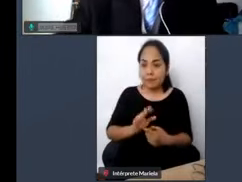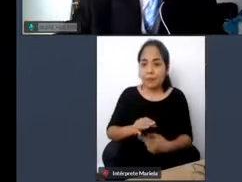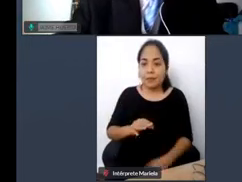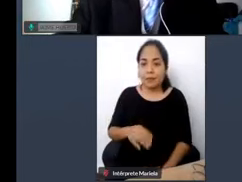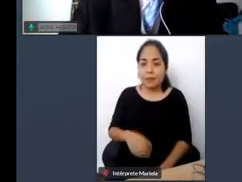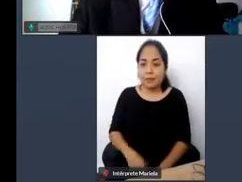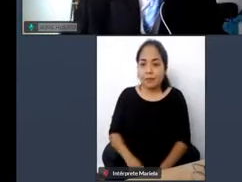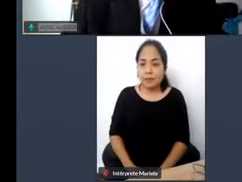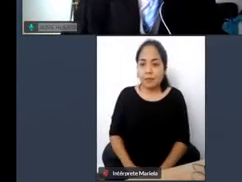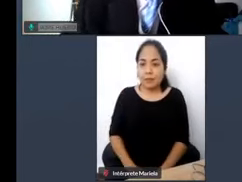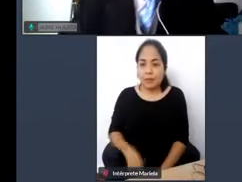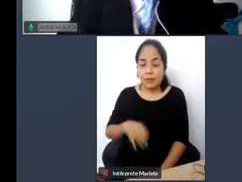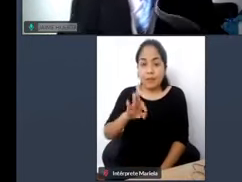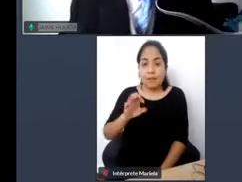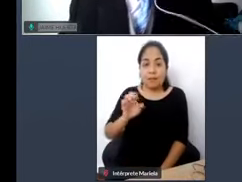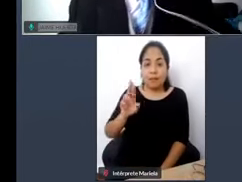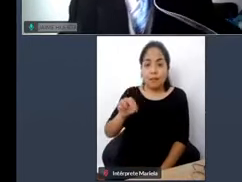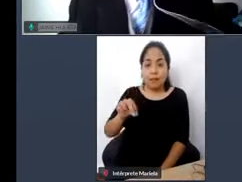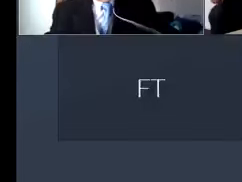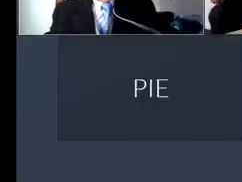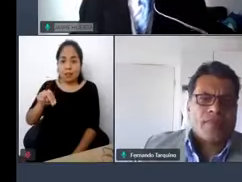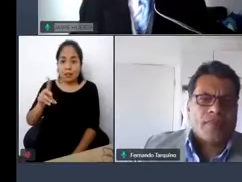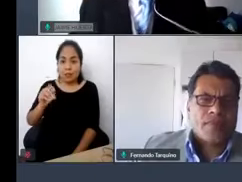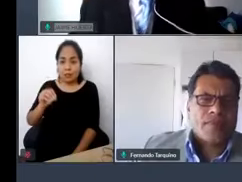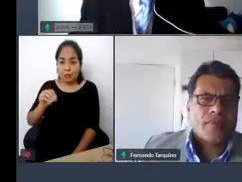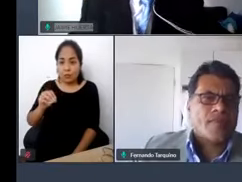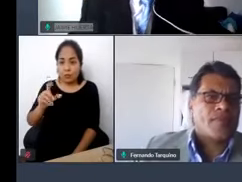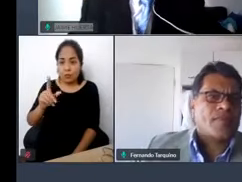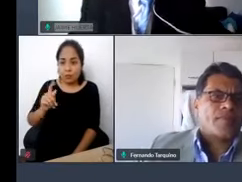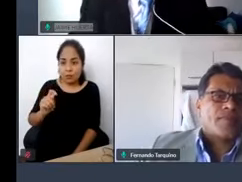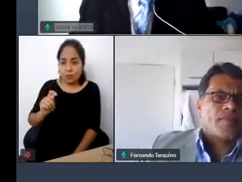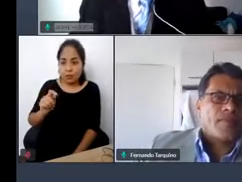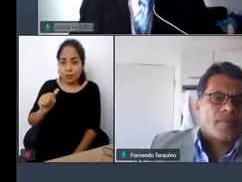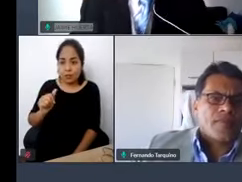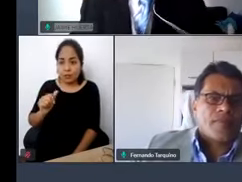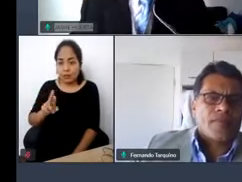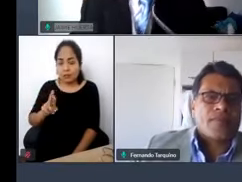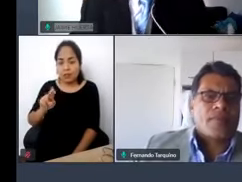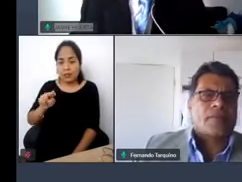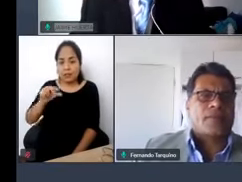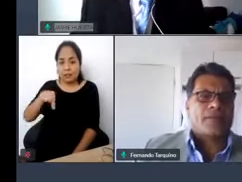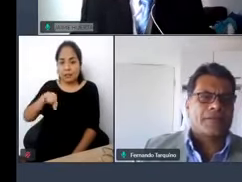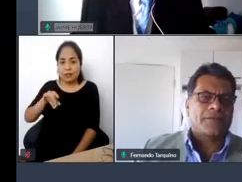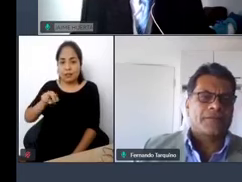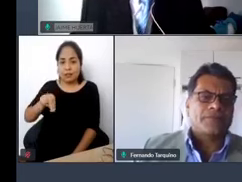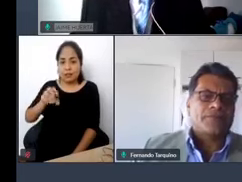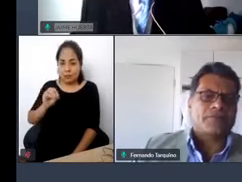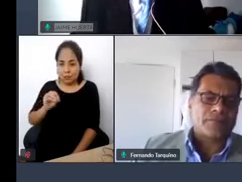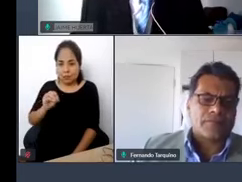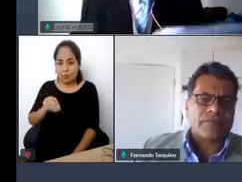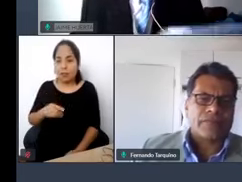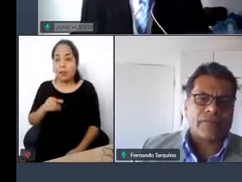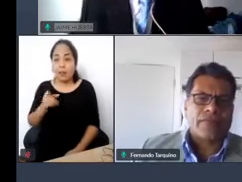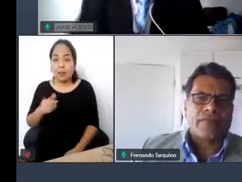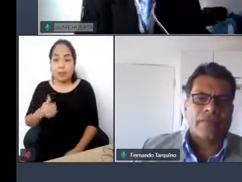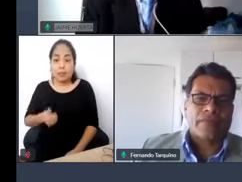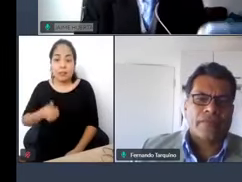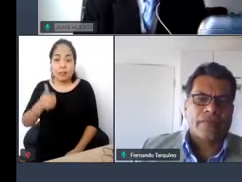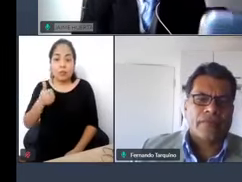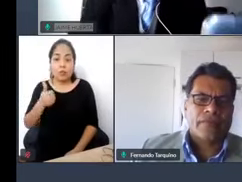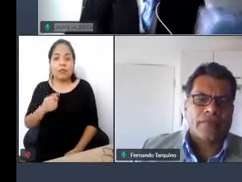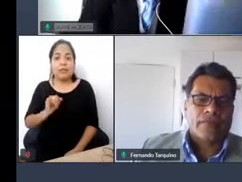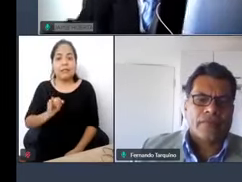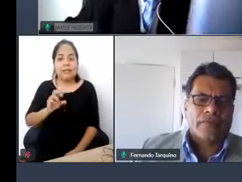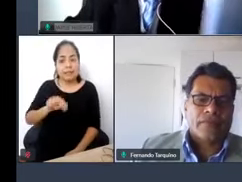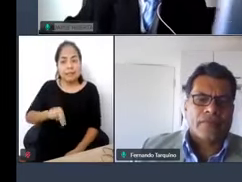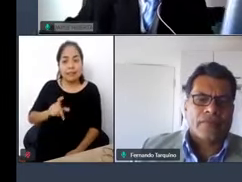Tarquino Torres él es director de la Intra Perú y ahora vamos a darle el pase por favor adelante y vamos